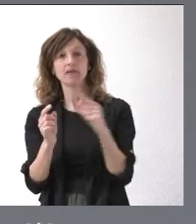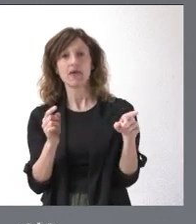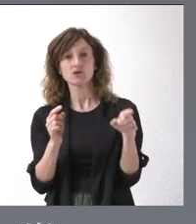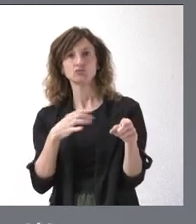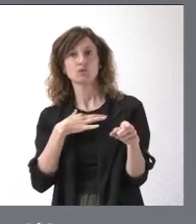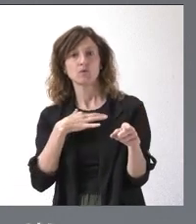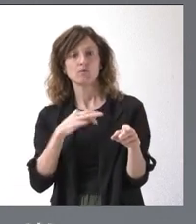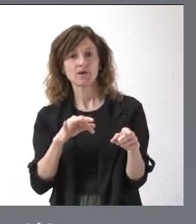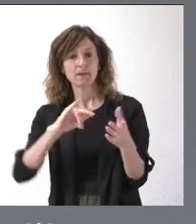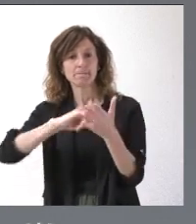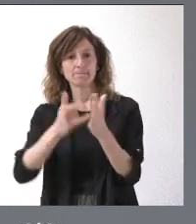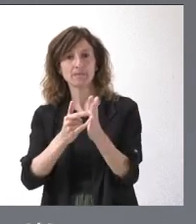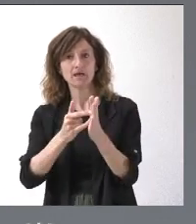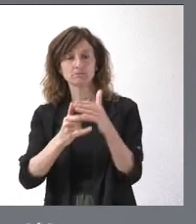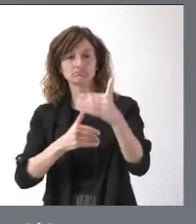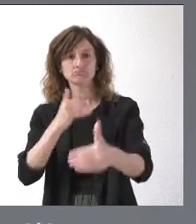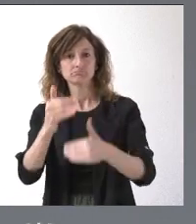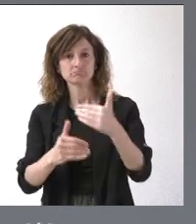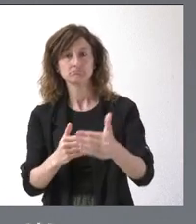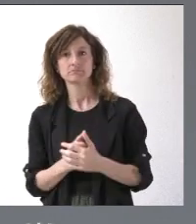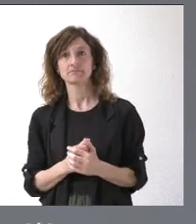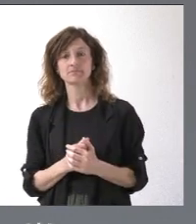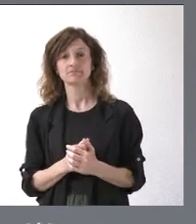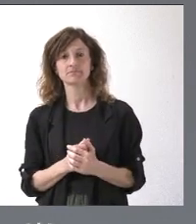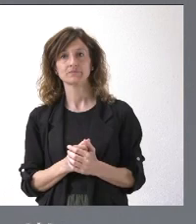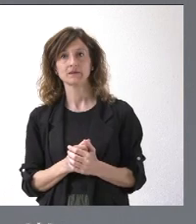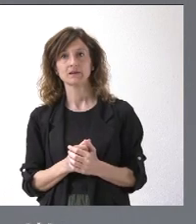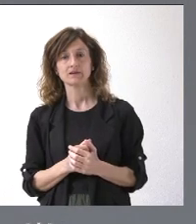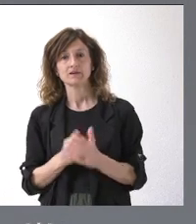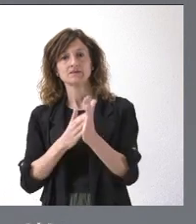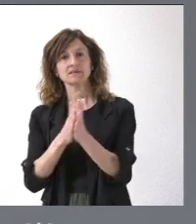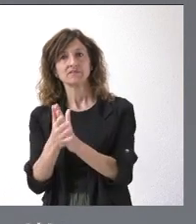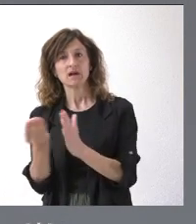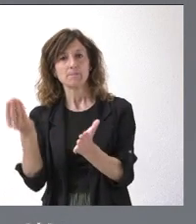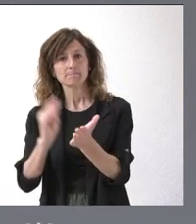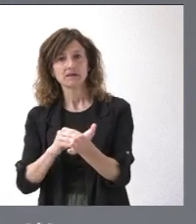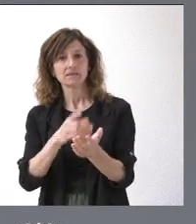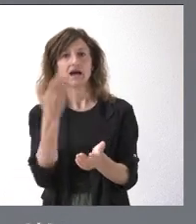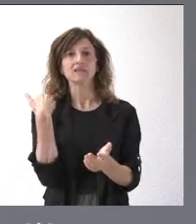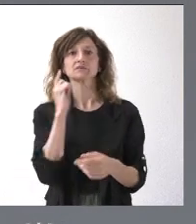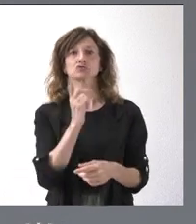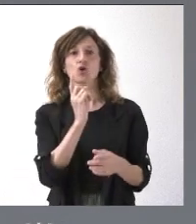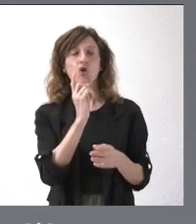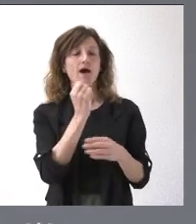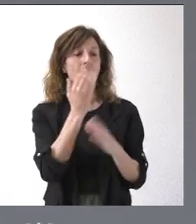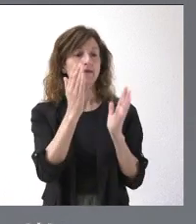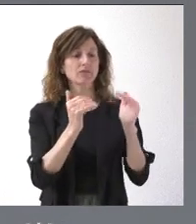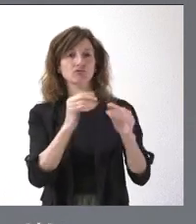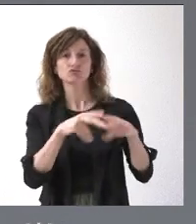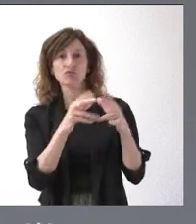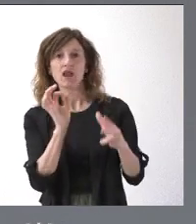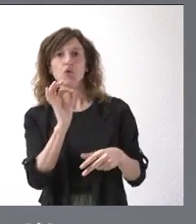van planificando, van más allá de lo que es propiamente la atención social o la atención